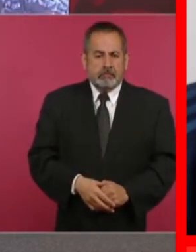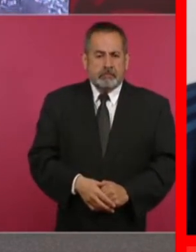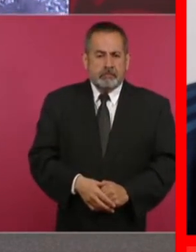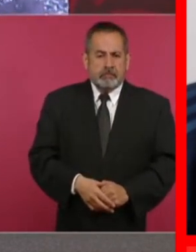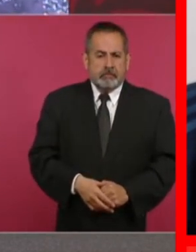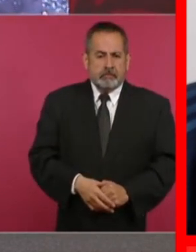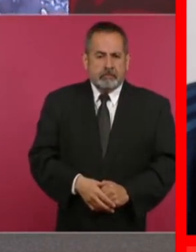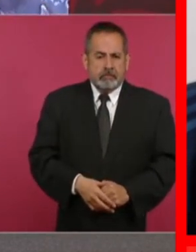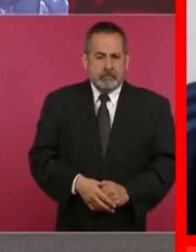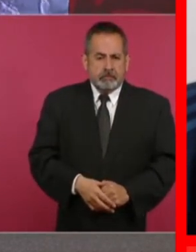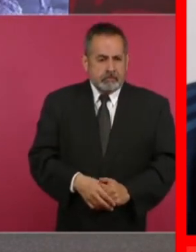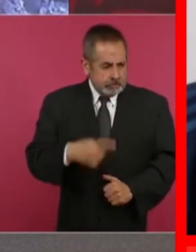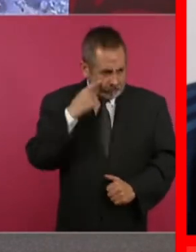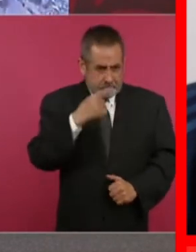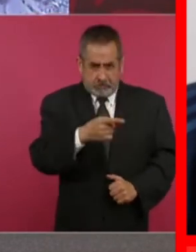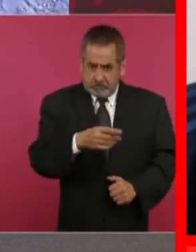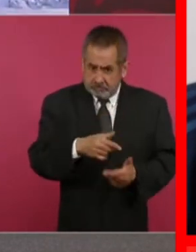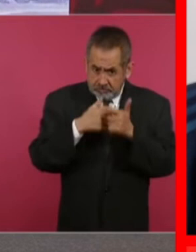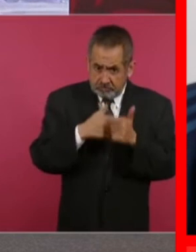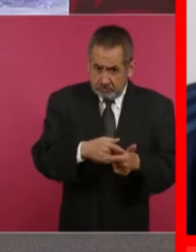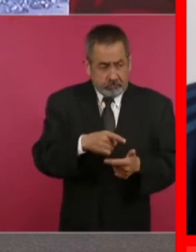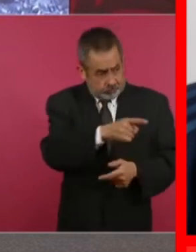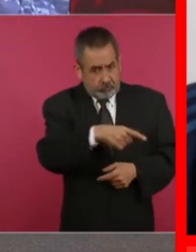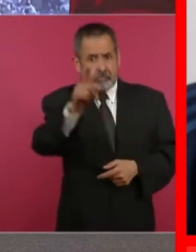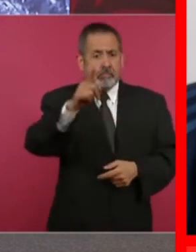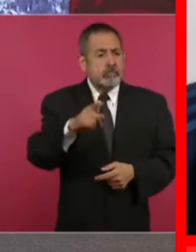A ver si esto lo pueden hacer en Florida.